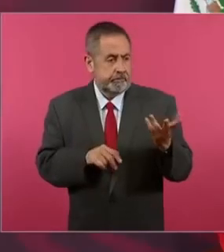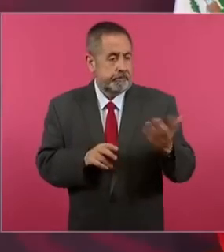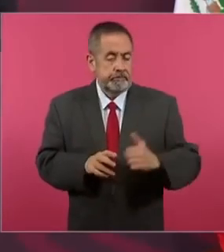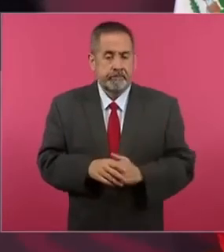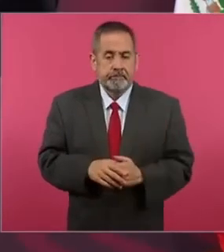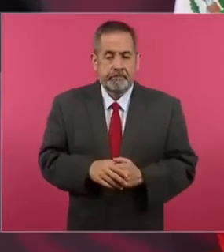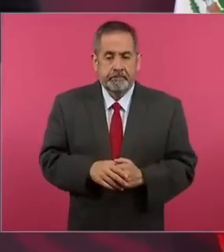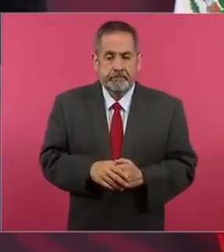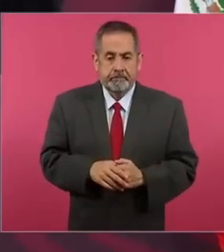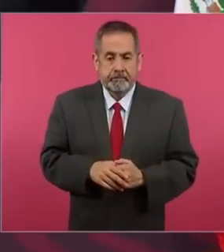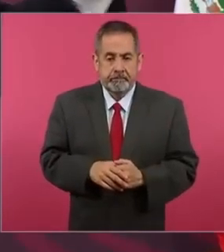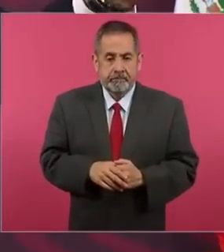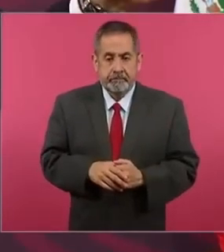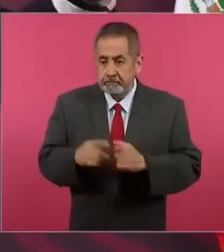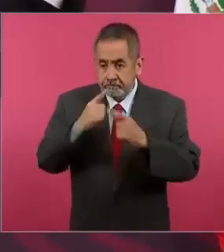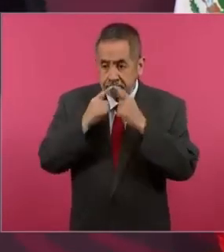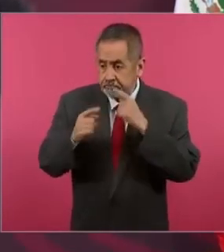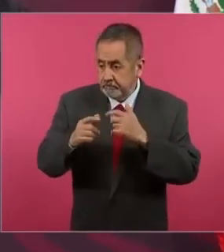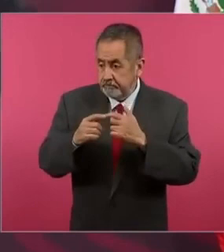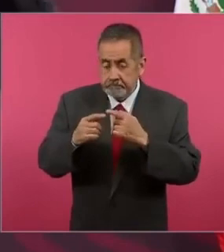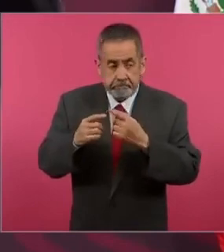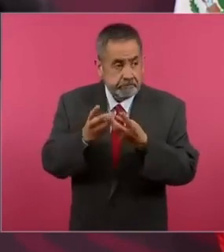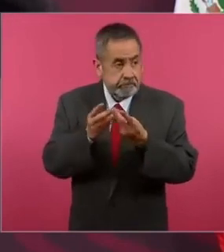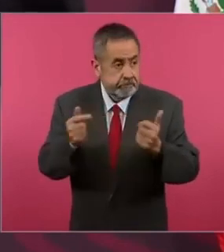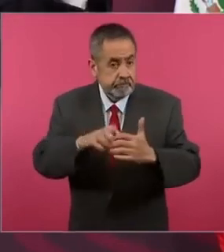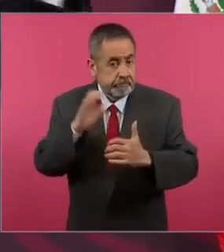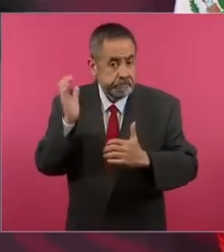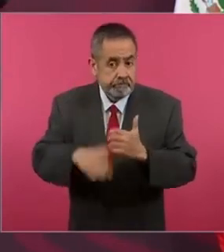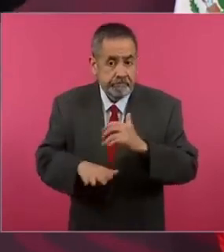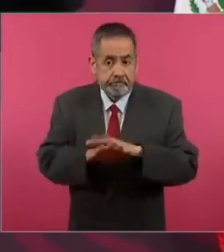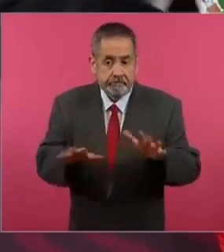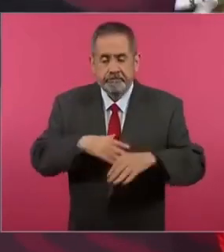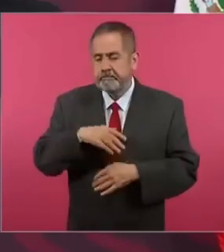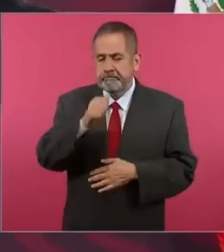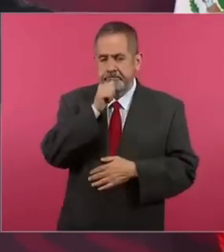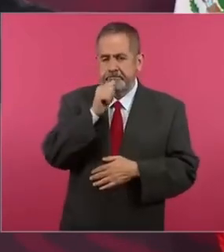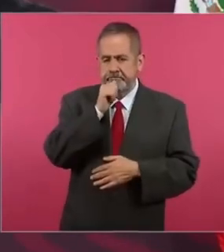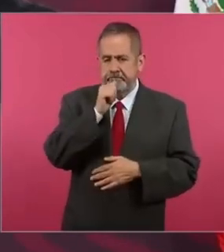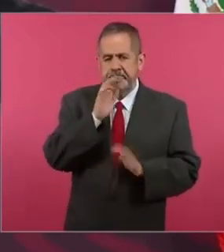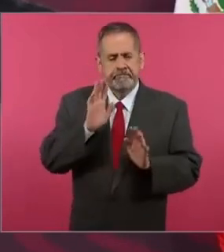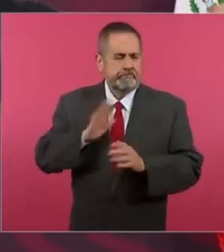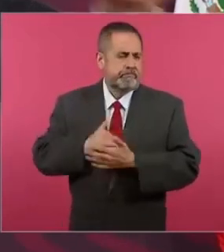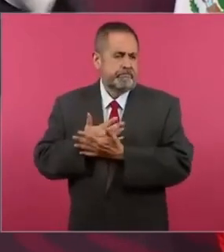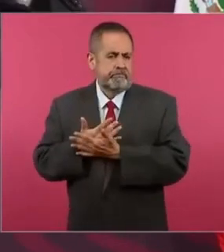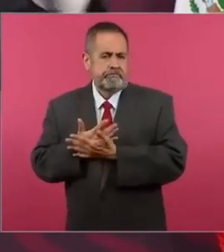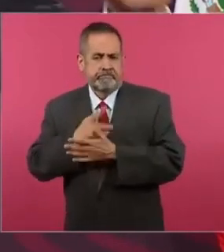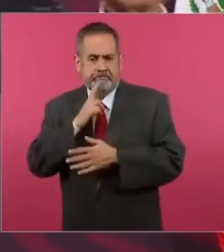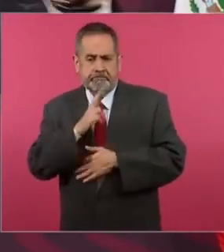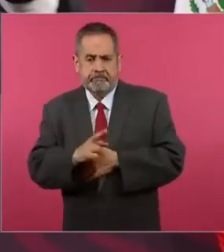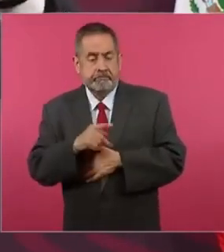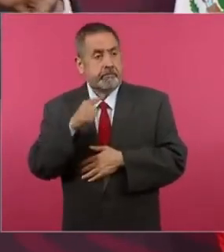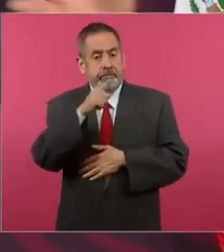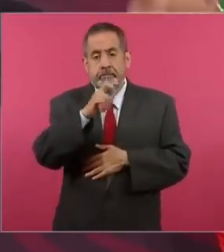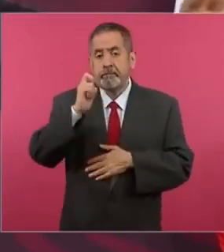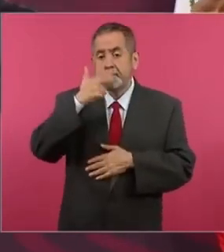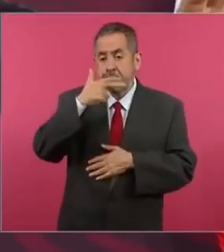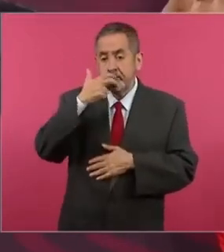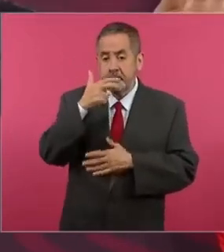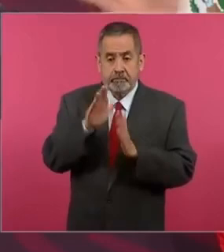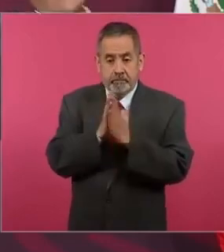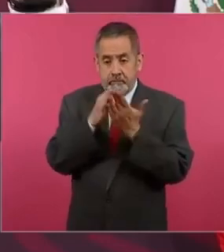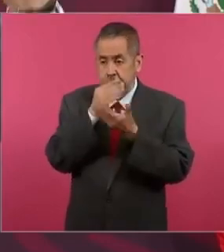Todavía no se termina el proceso, nosotros vamos a respetar, ahí no se van a entregar los libros